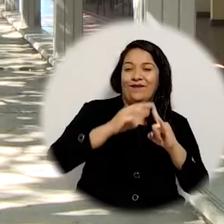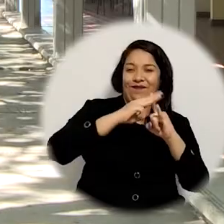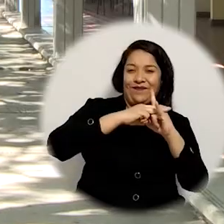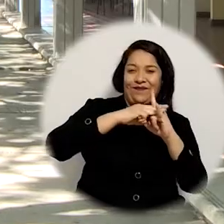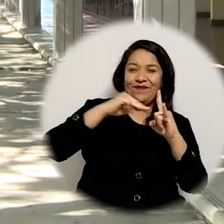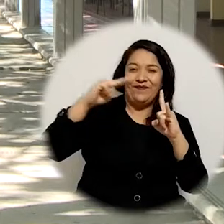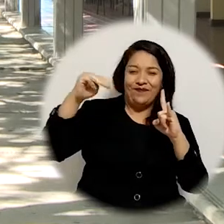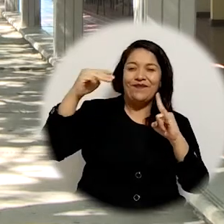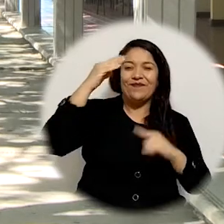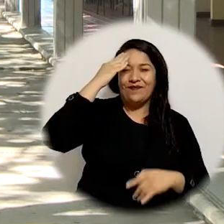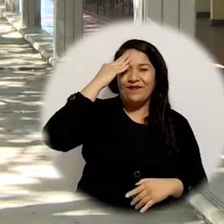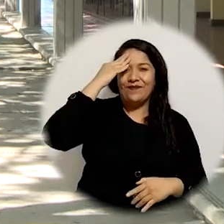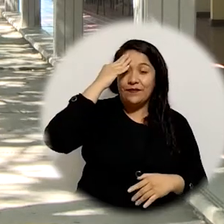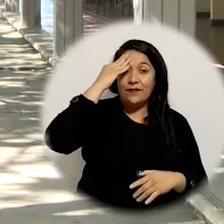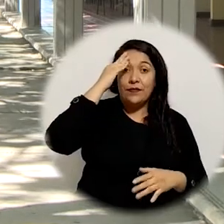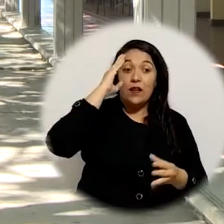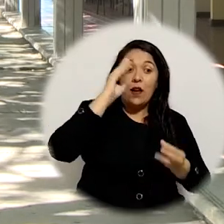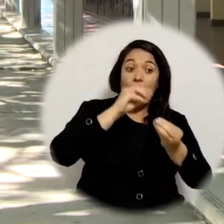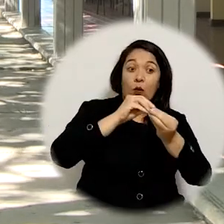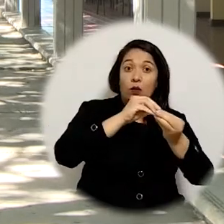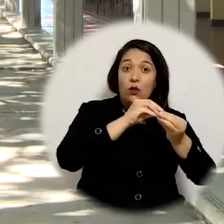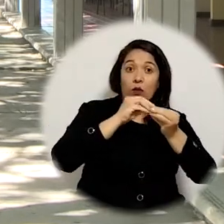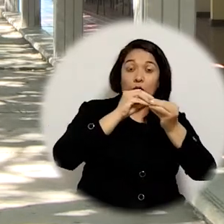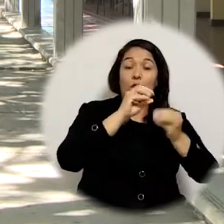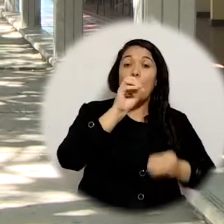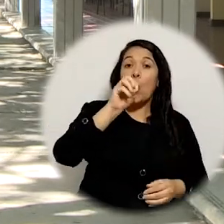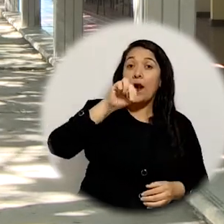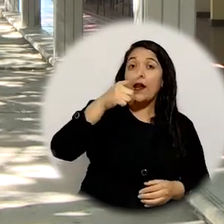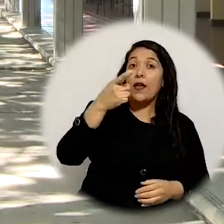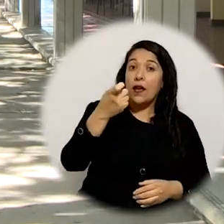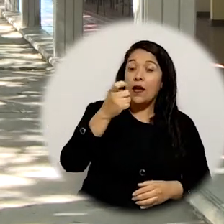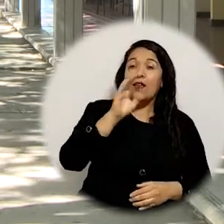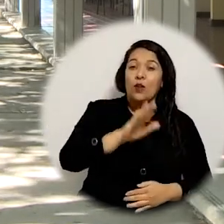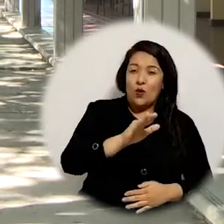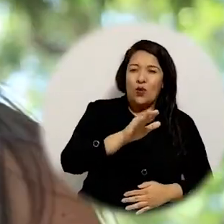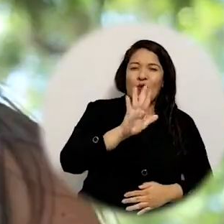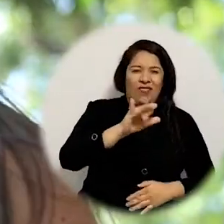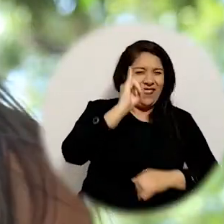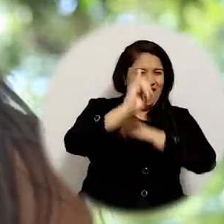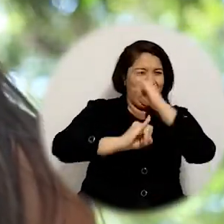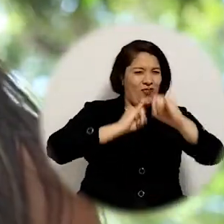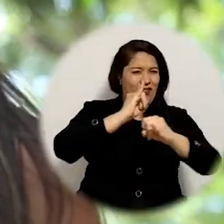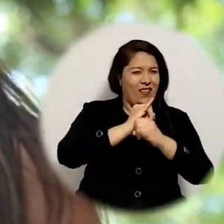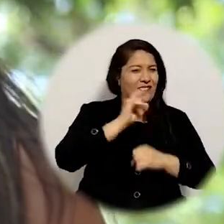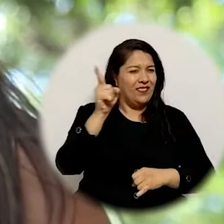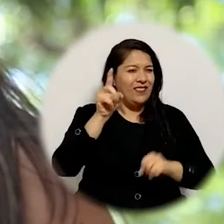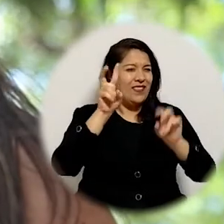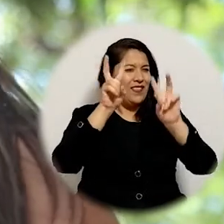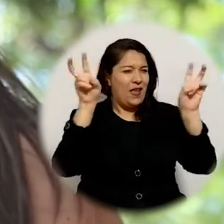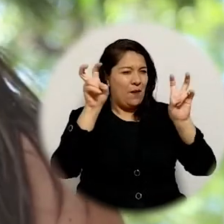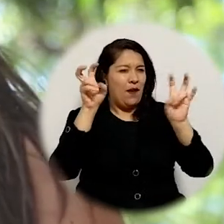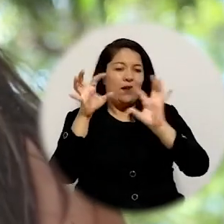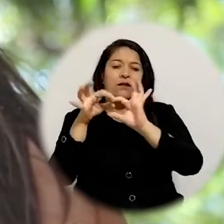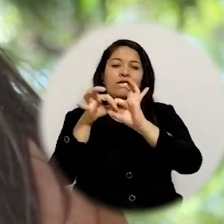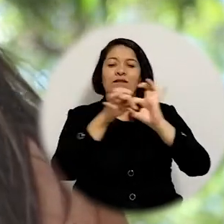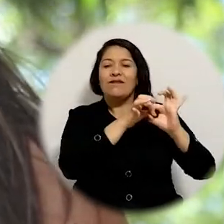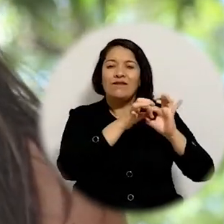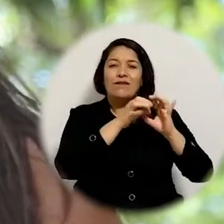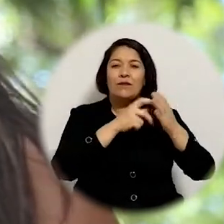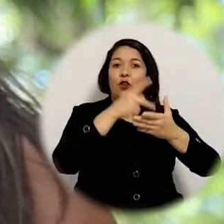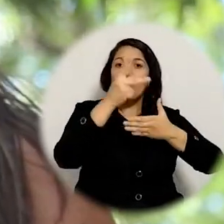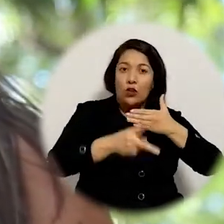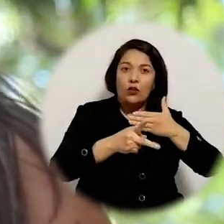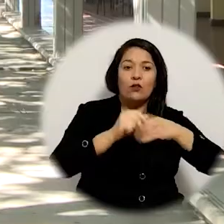La Universidad del Magdalena en ejecución del acuerdo suscrito con la ONG alemana Malteser International en el marco del